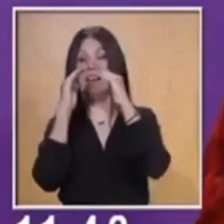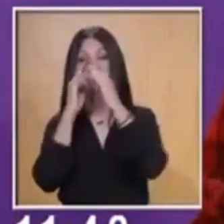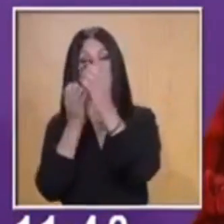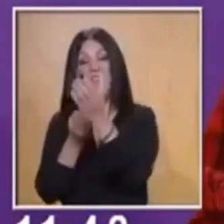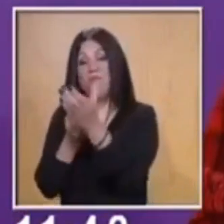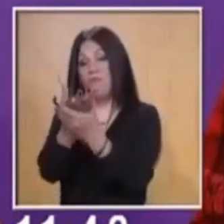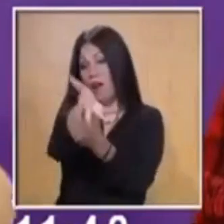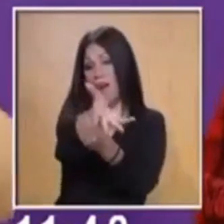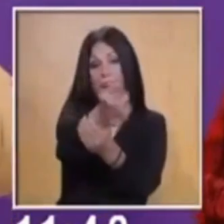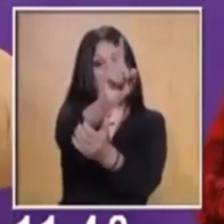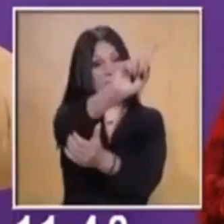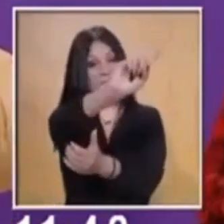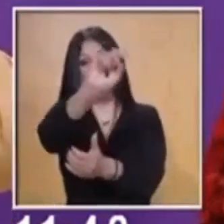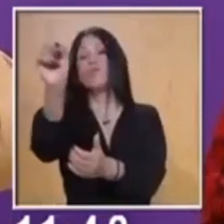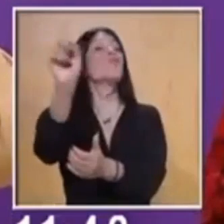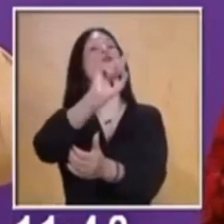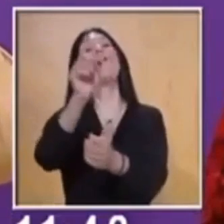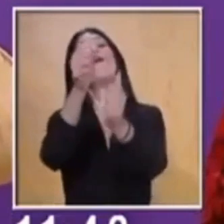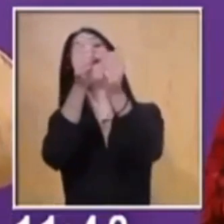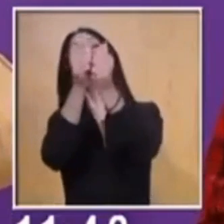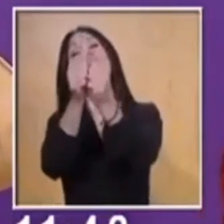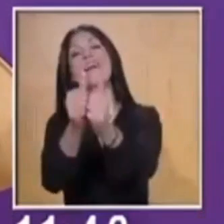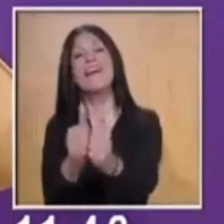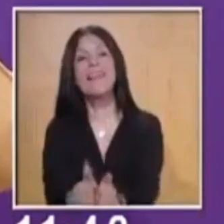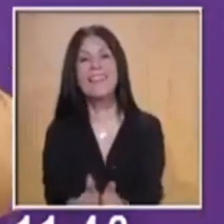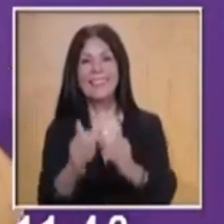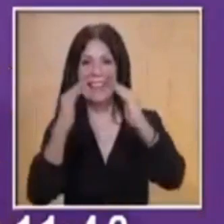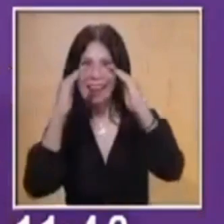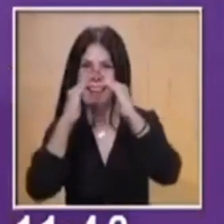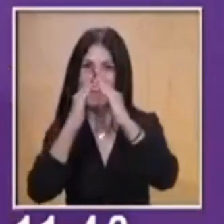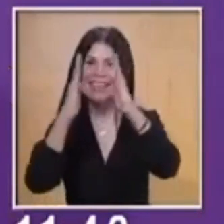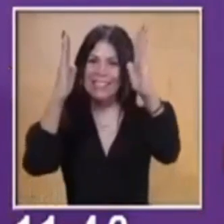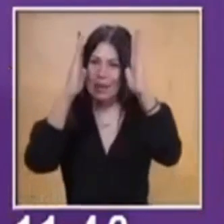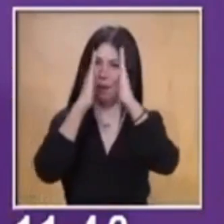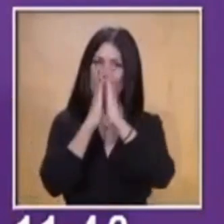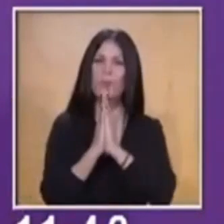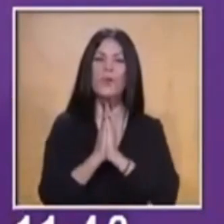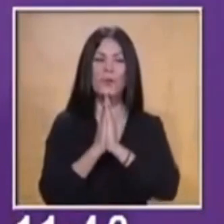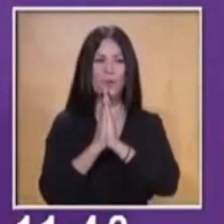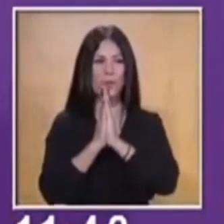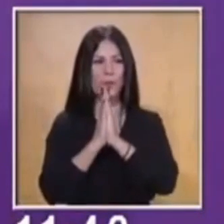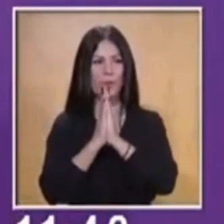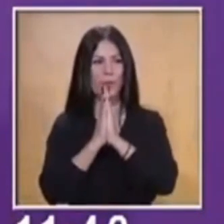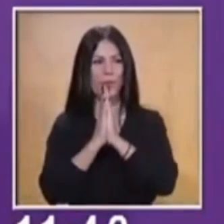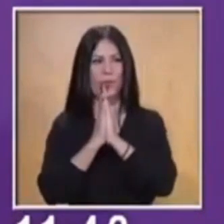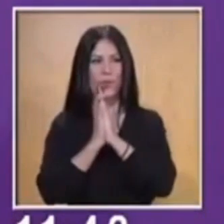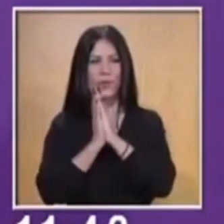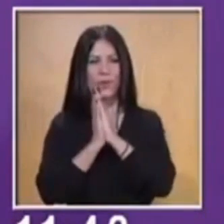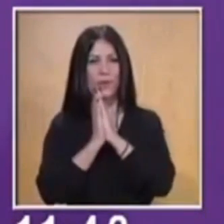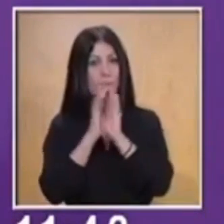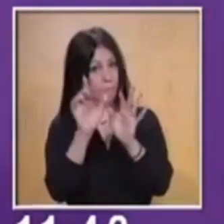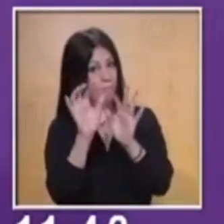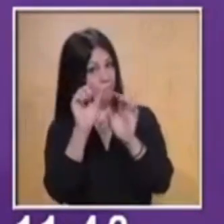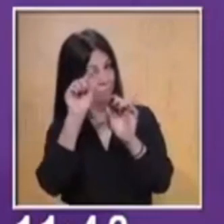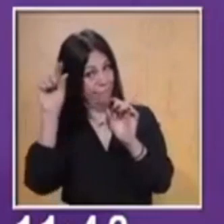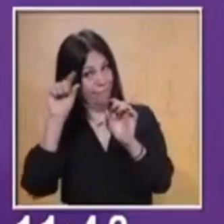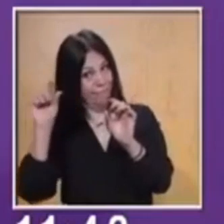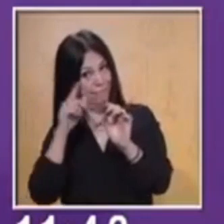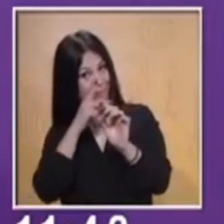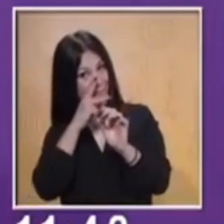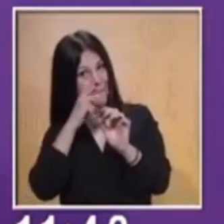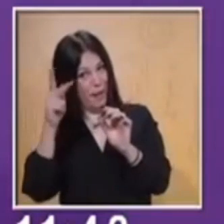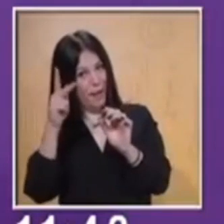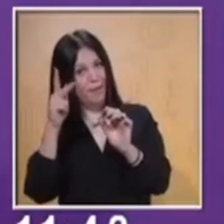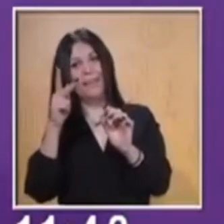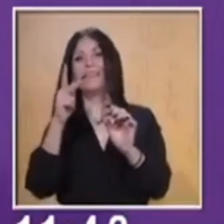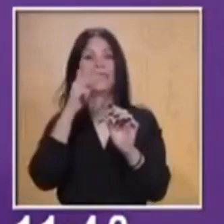en la casa, por favor. Muy bien. ¿Ustedes hallaron la rima en estas frases,